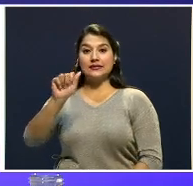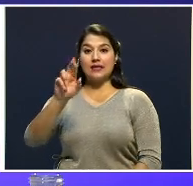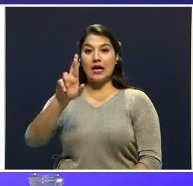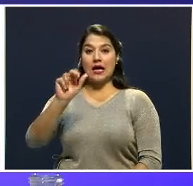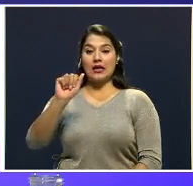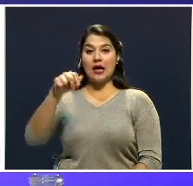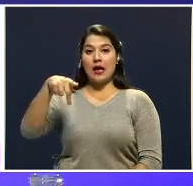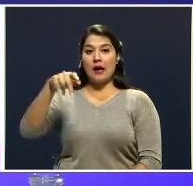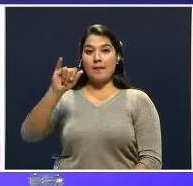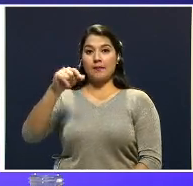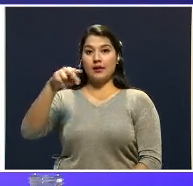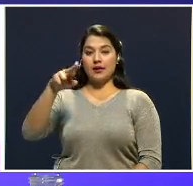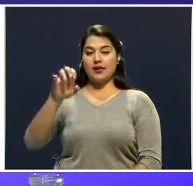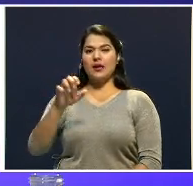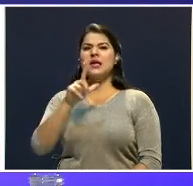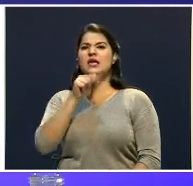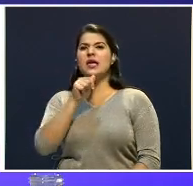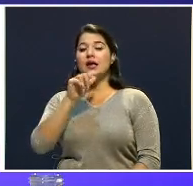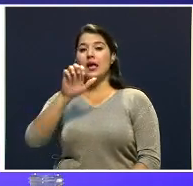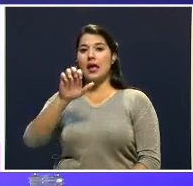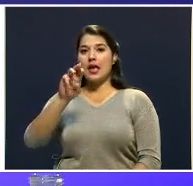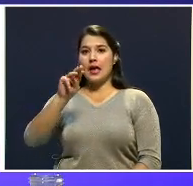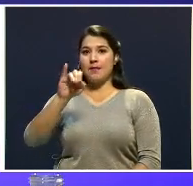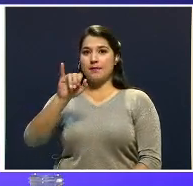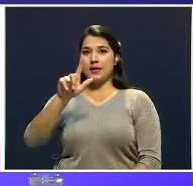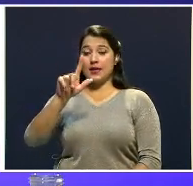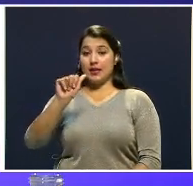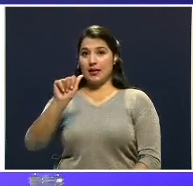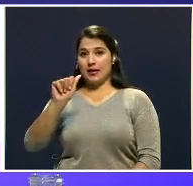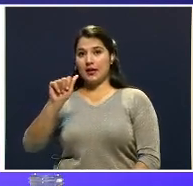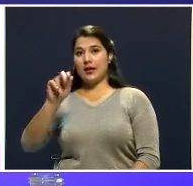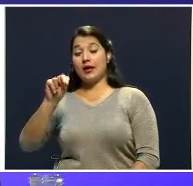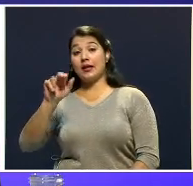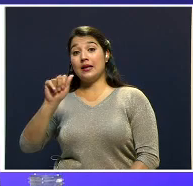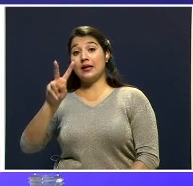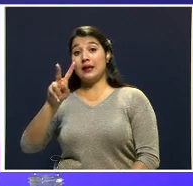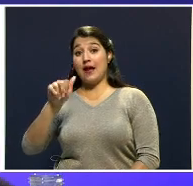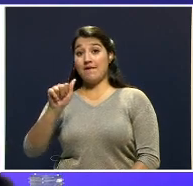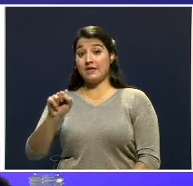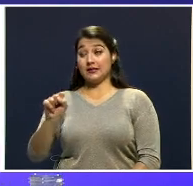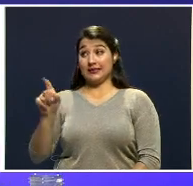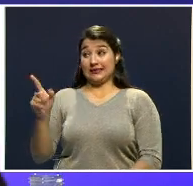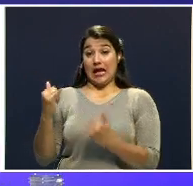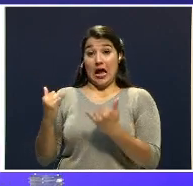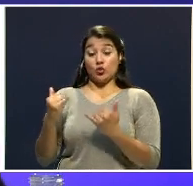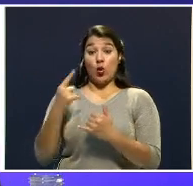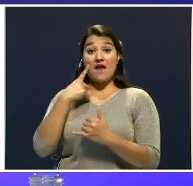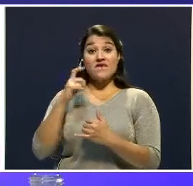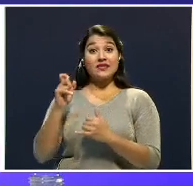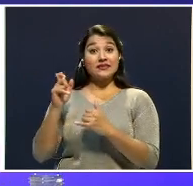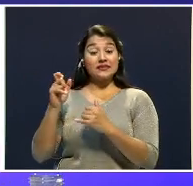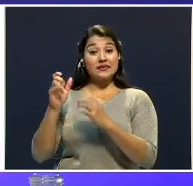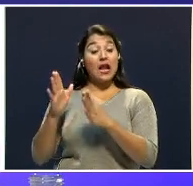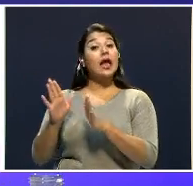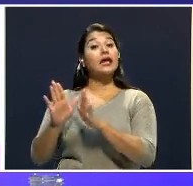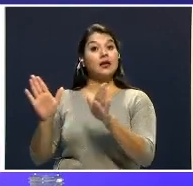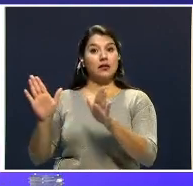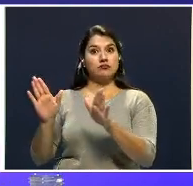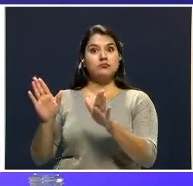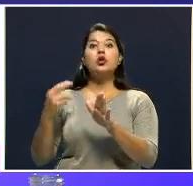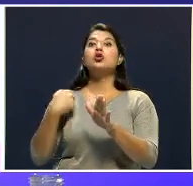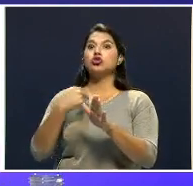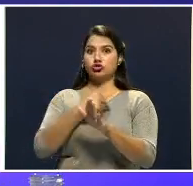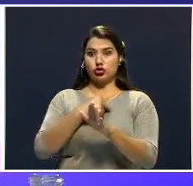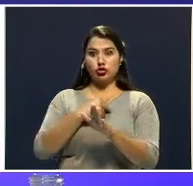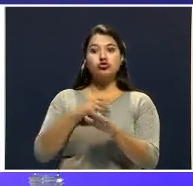Gloria Navas... Emilia Navas Aparicio. Actual fiscal general. Entonces, también en la escritura del libro, fuimos